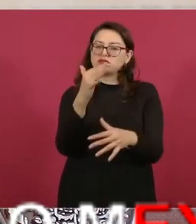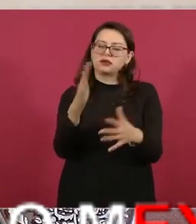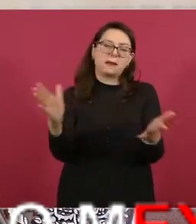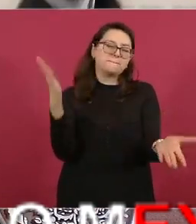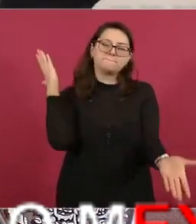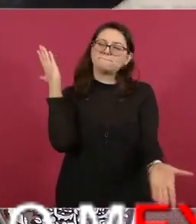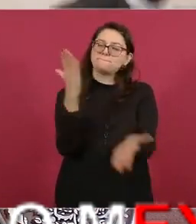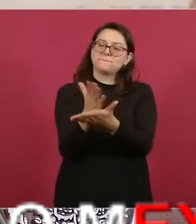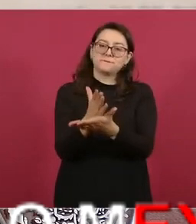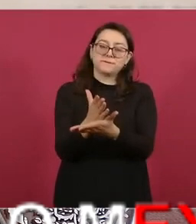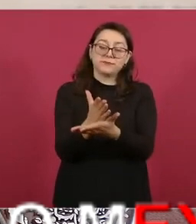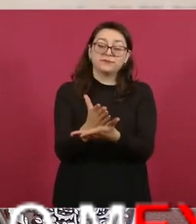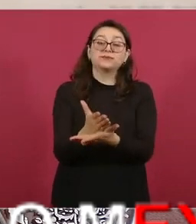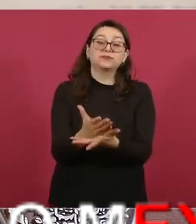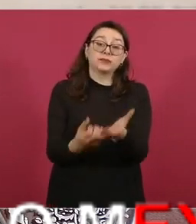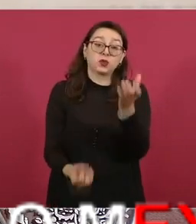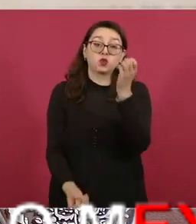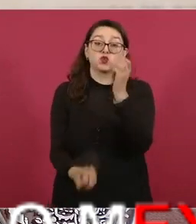¿cómo es